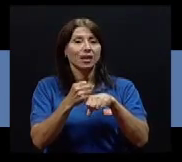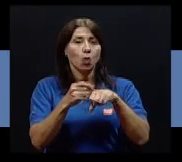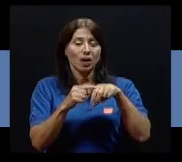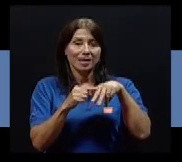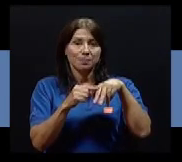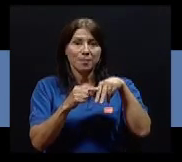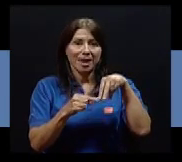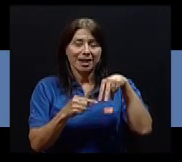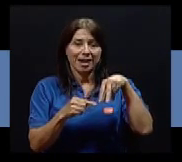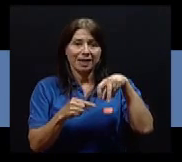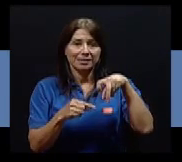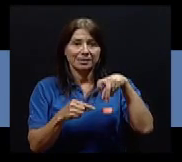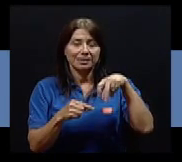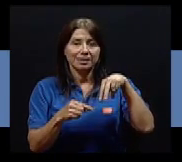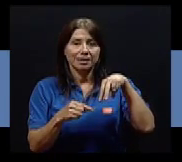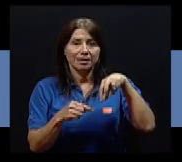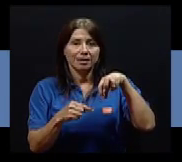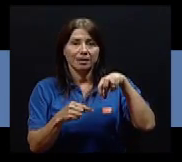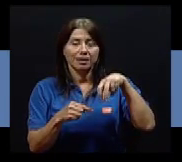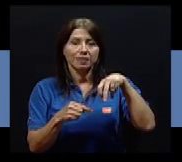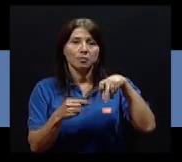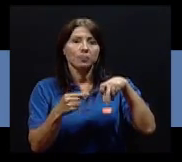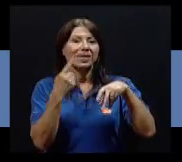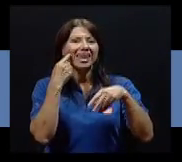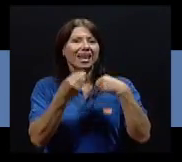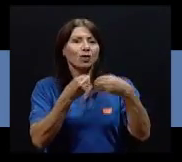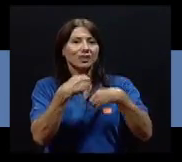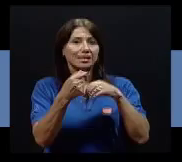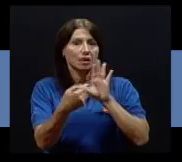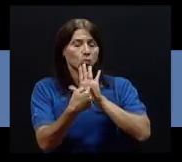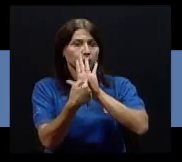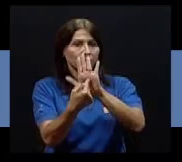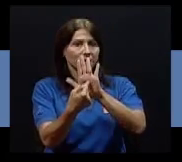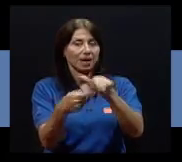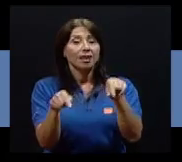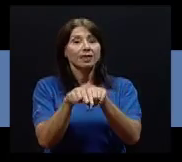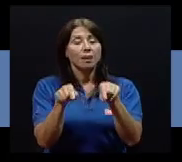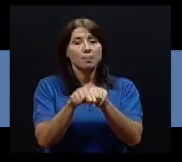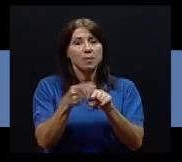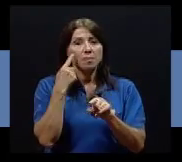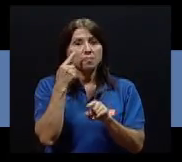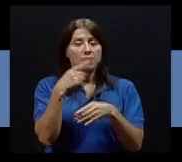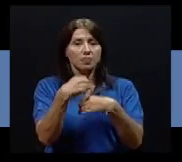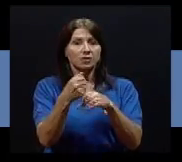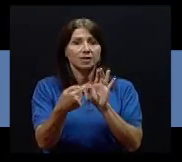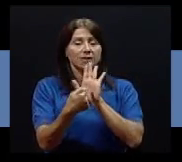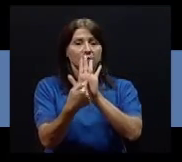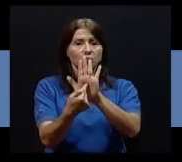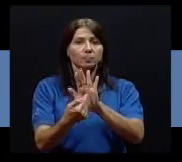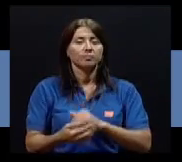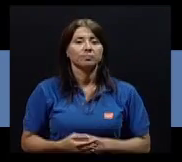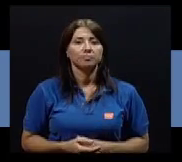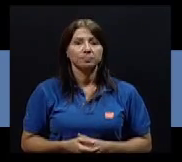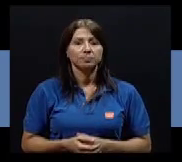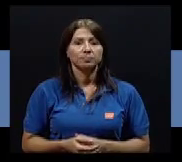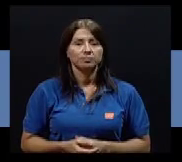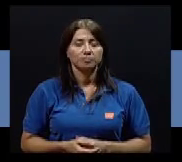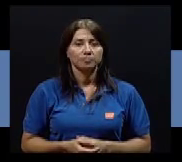se extiende cada pierna hacia el frente, intentando tocar la punta del pie, con el fin de estirar la parte posterior de la pierna. Y también de pie, con rodillas